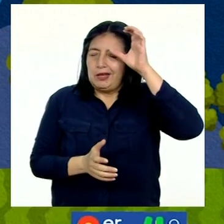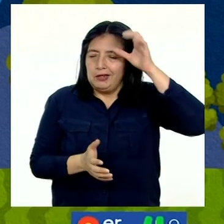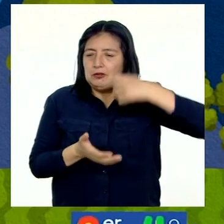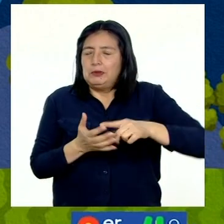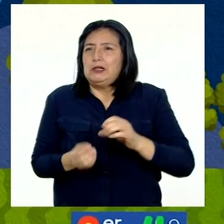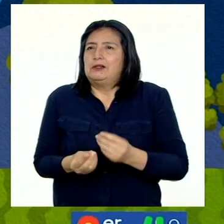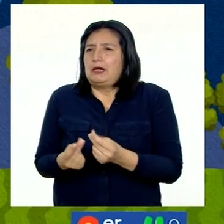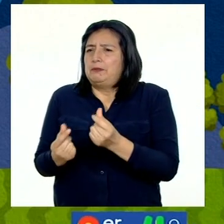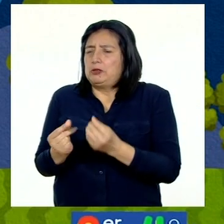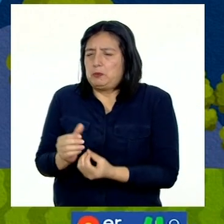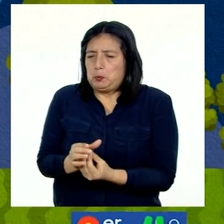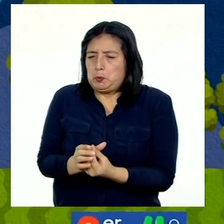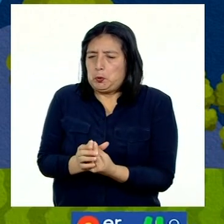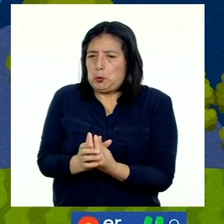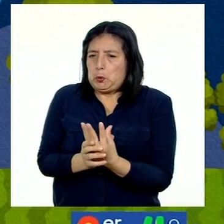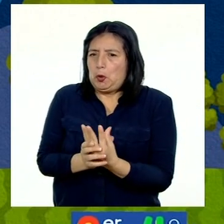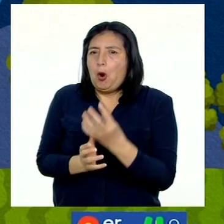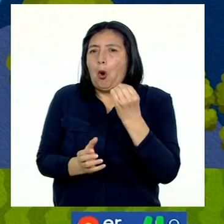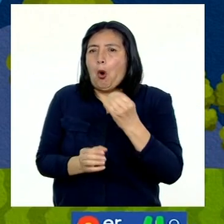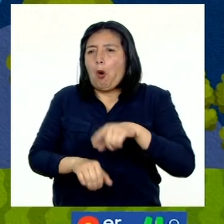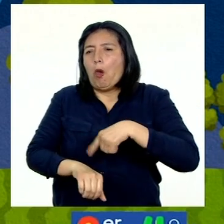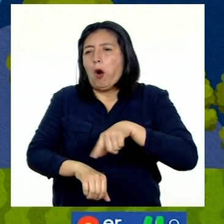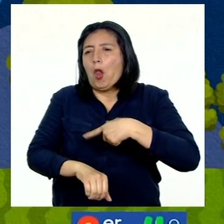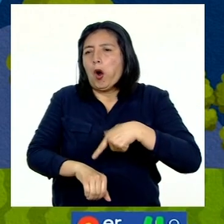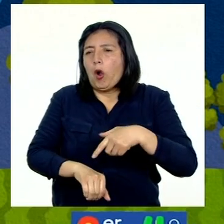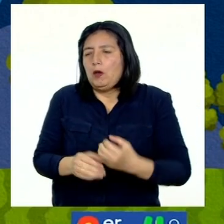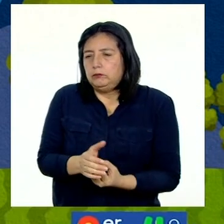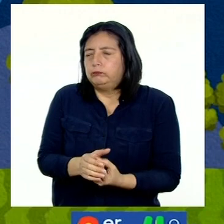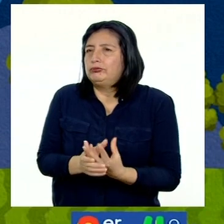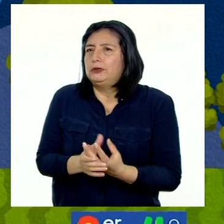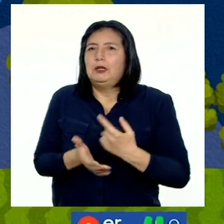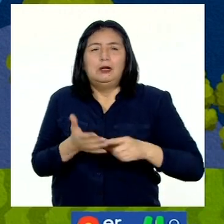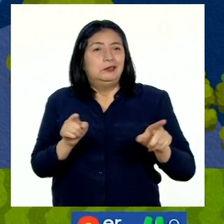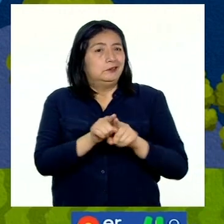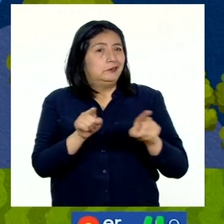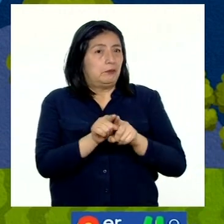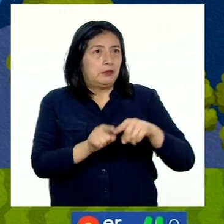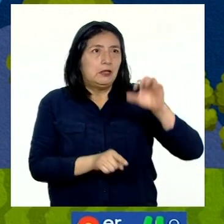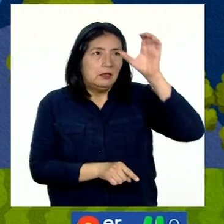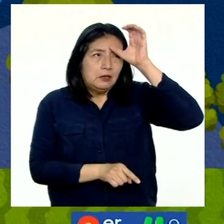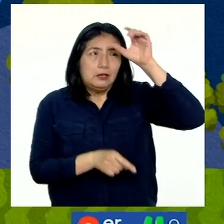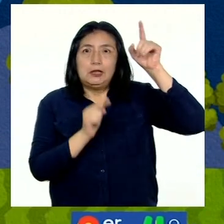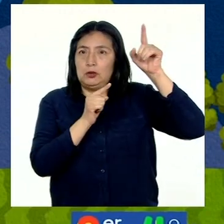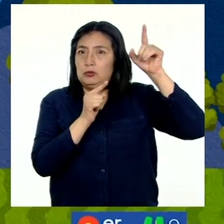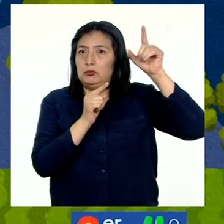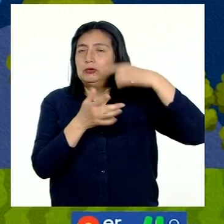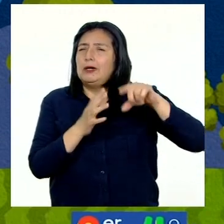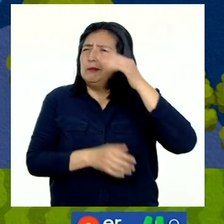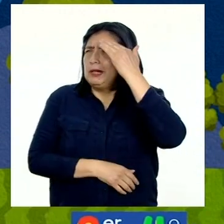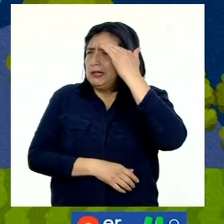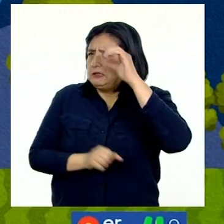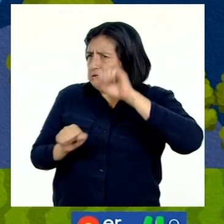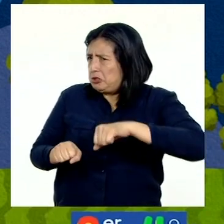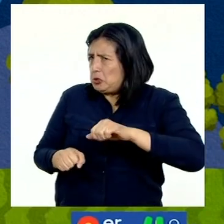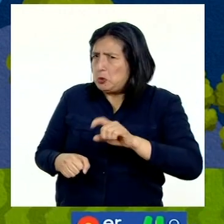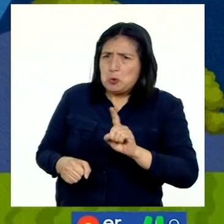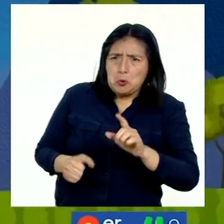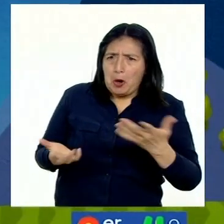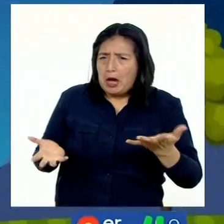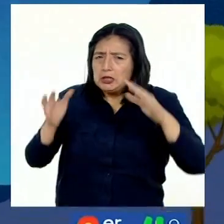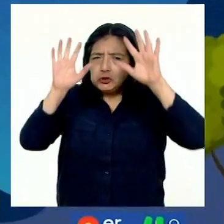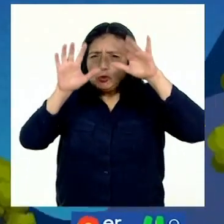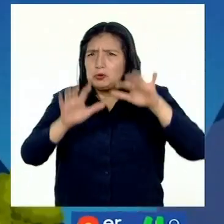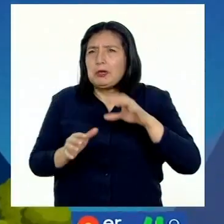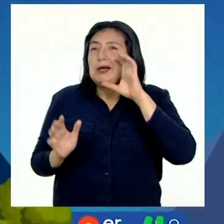germinación o el retraso de las semillas. Además, la luna da señas para saber si habrá o no habrá